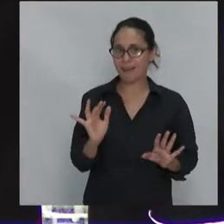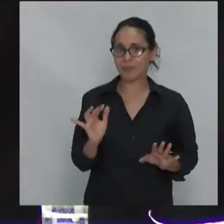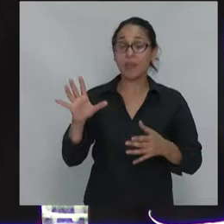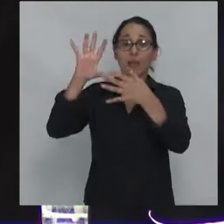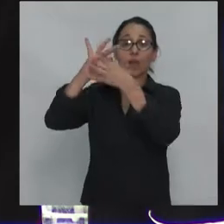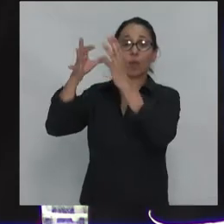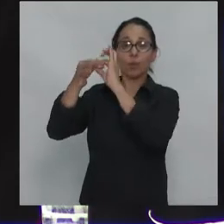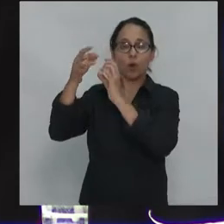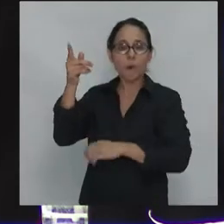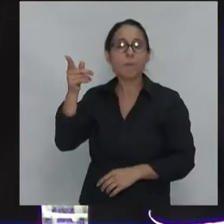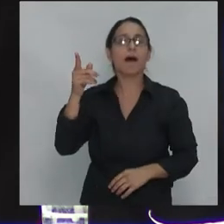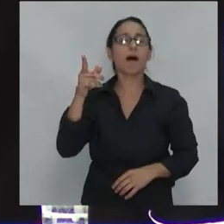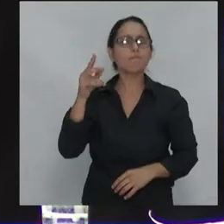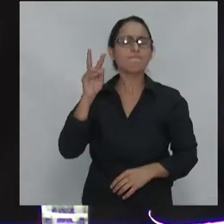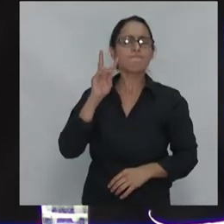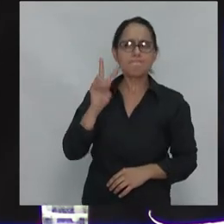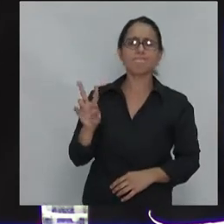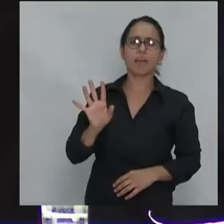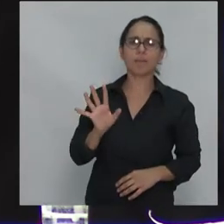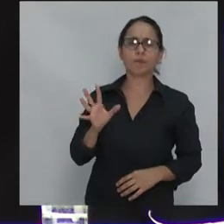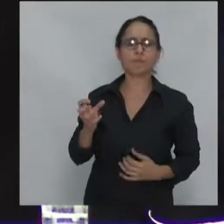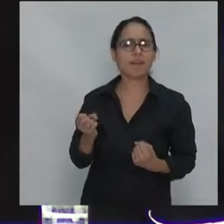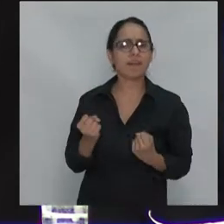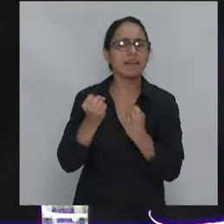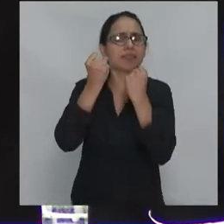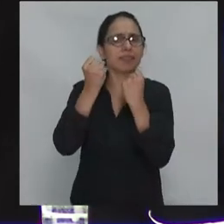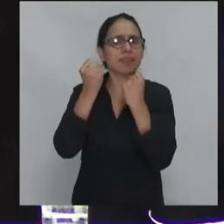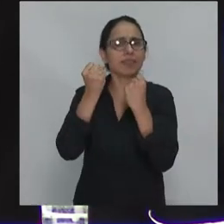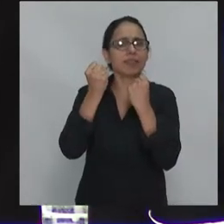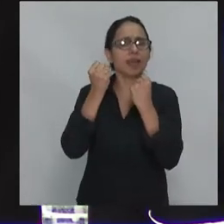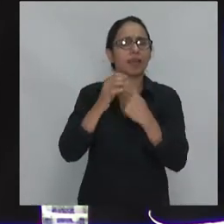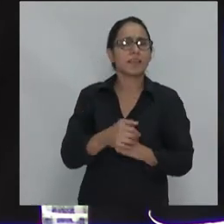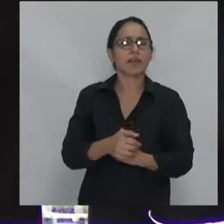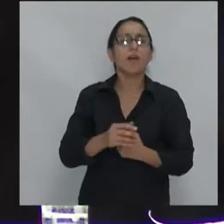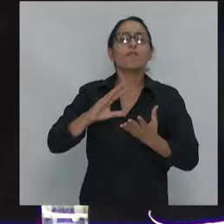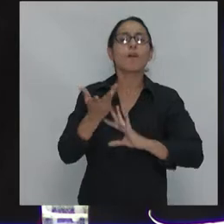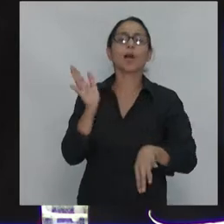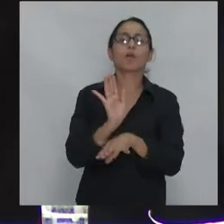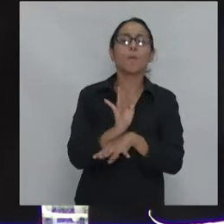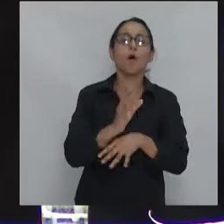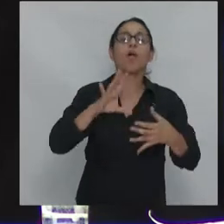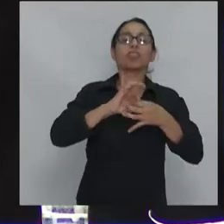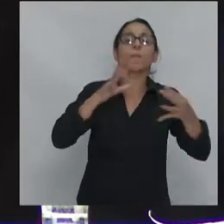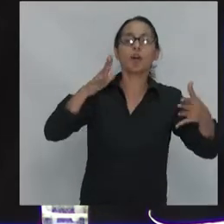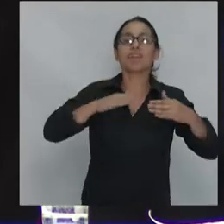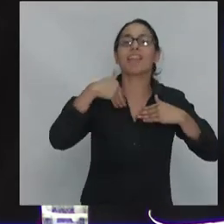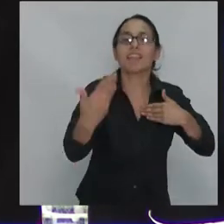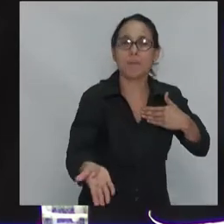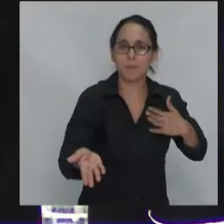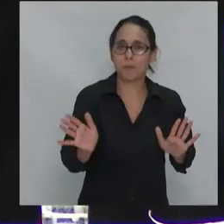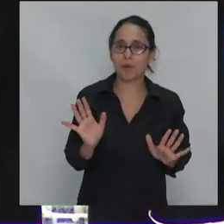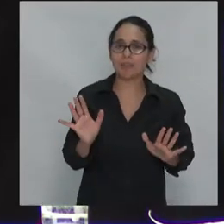es resistencias a lo que llamo el fenómeno de la postdemocracia, porque nuestras